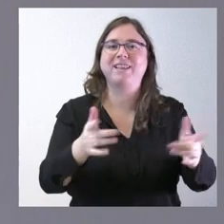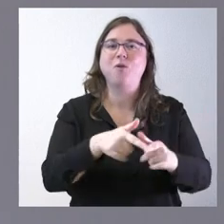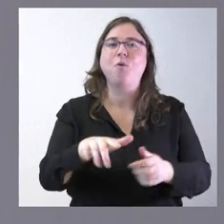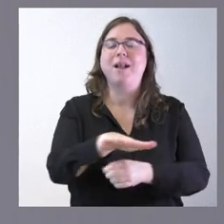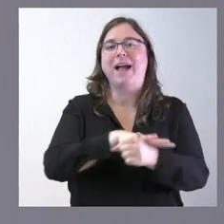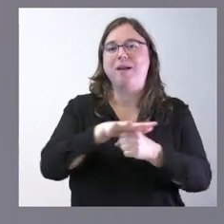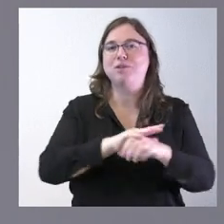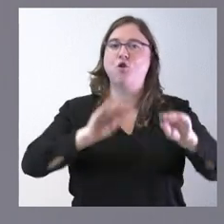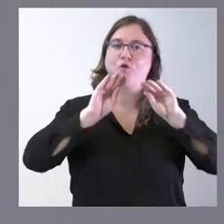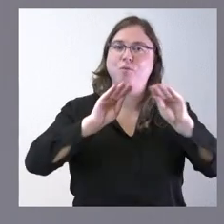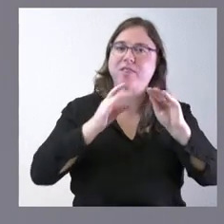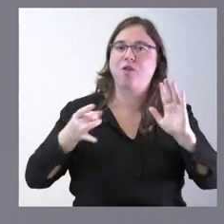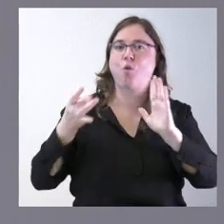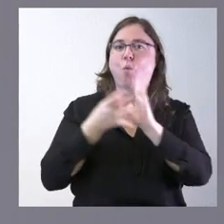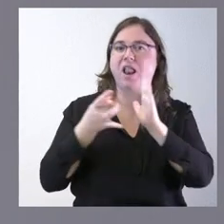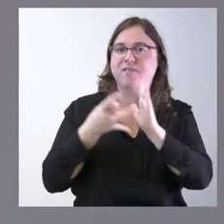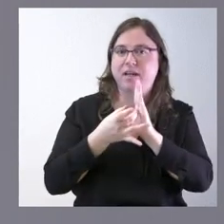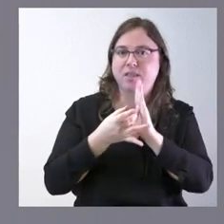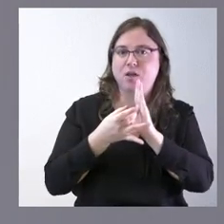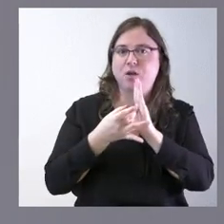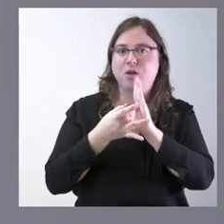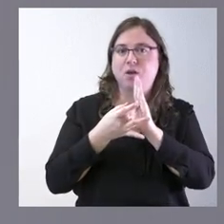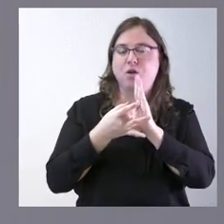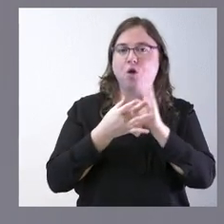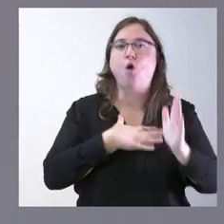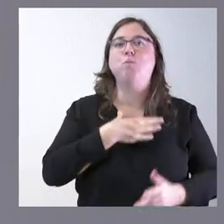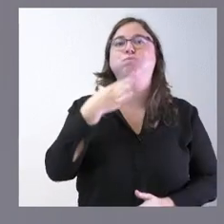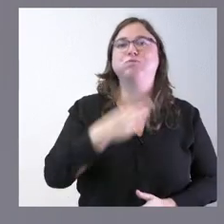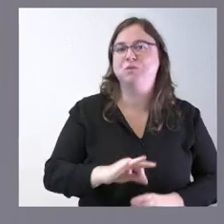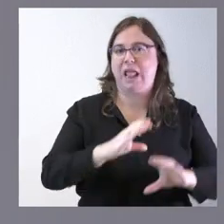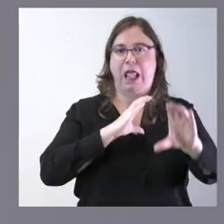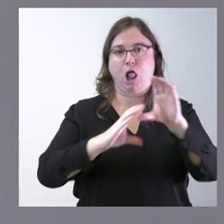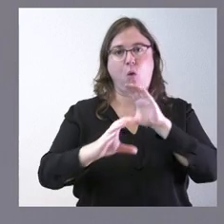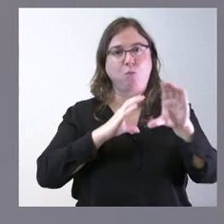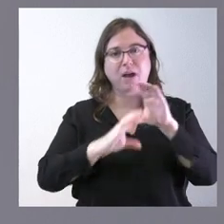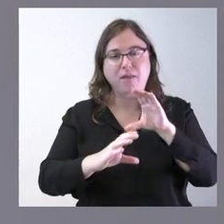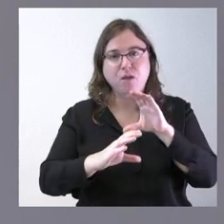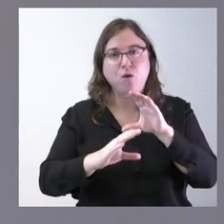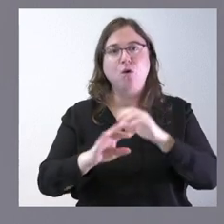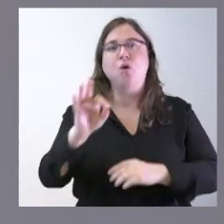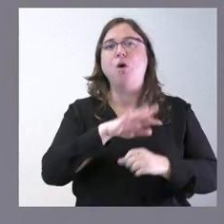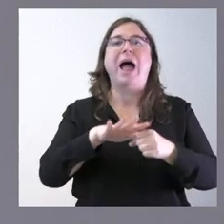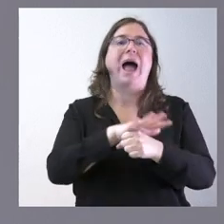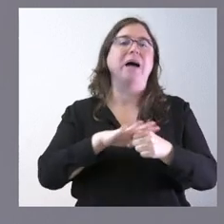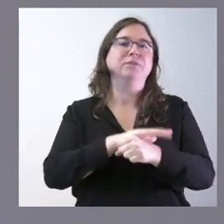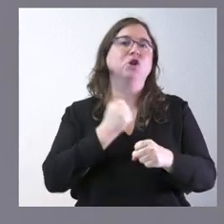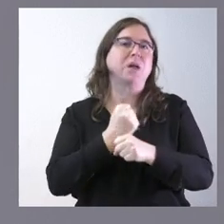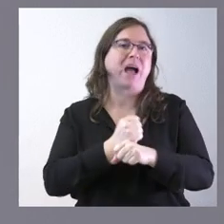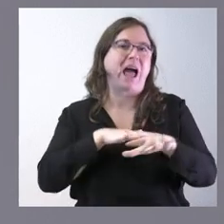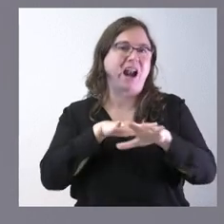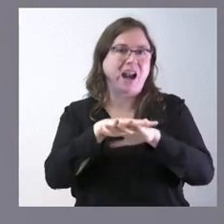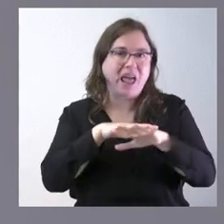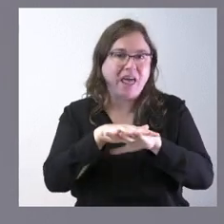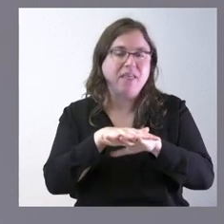formación, de la cualificación, de la posibilidad de comunicación, del ámbito de trabajar en red de sus empresas,